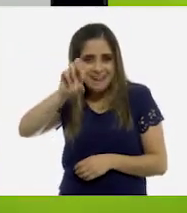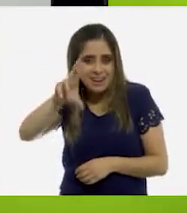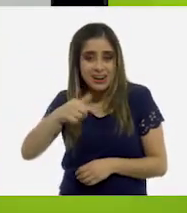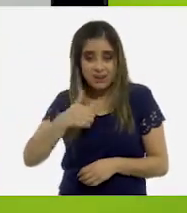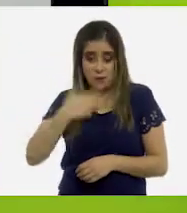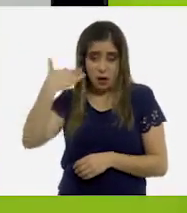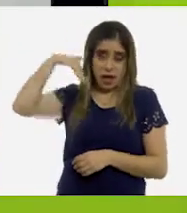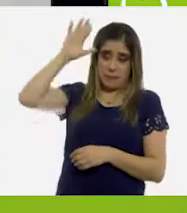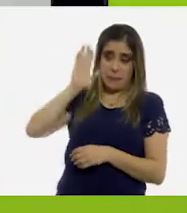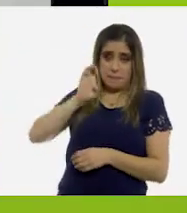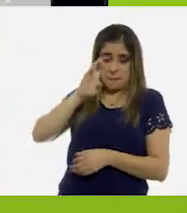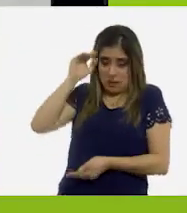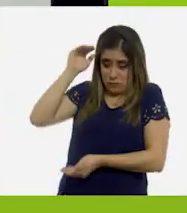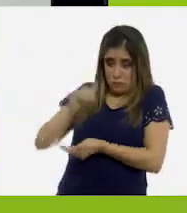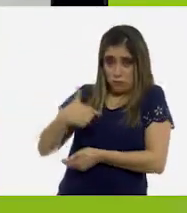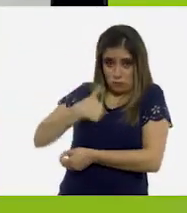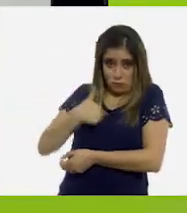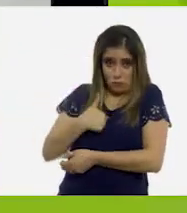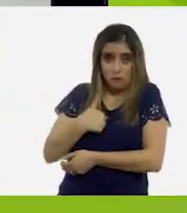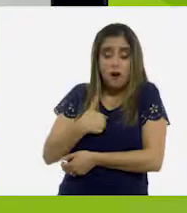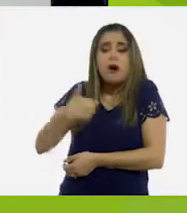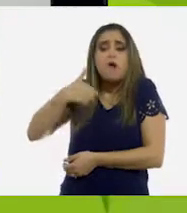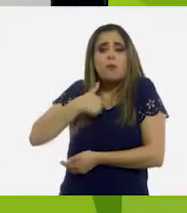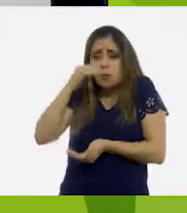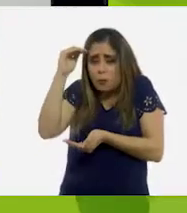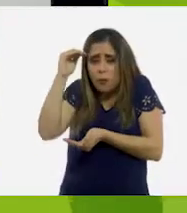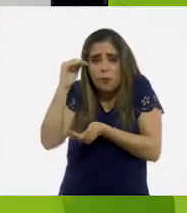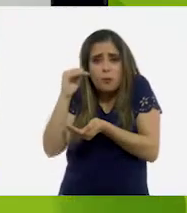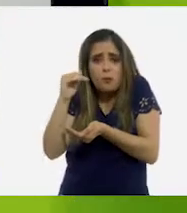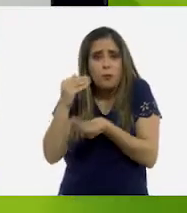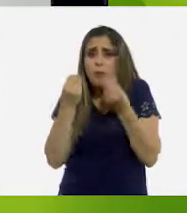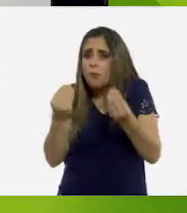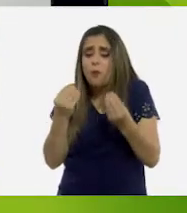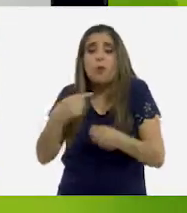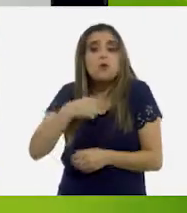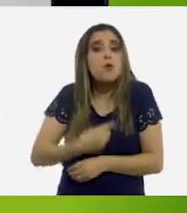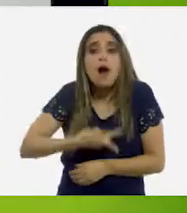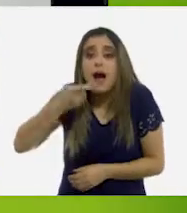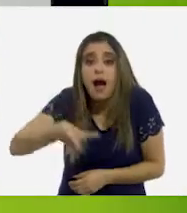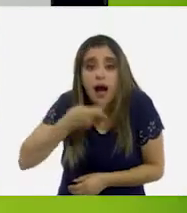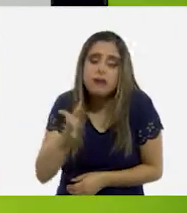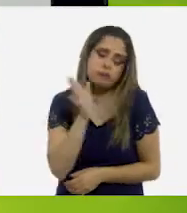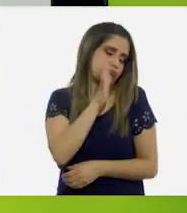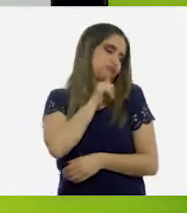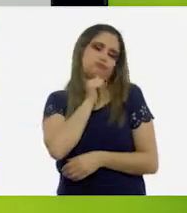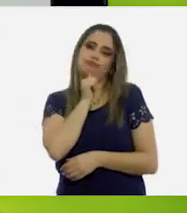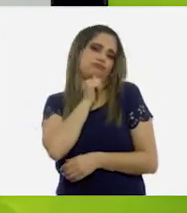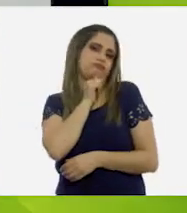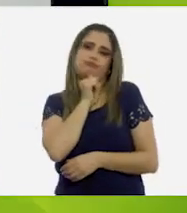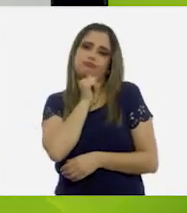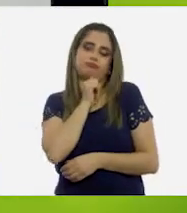gustó estar con mi